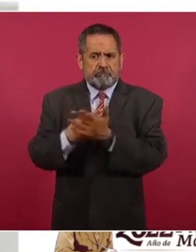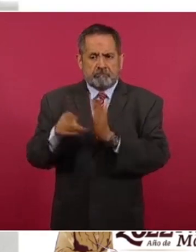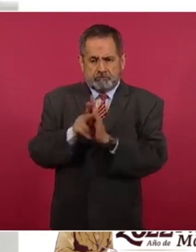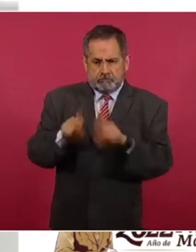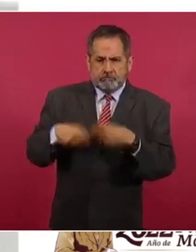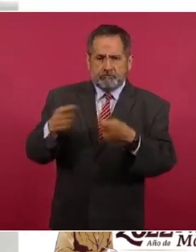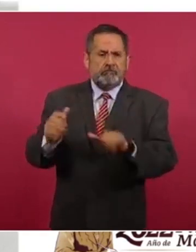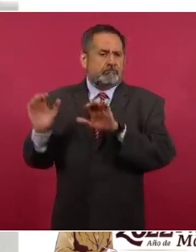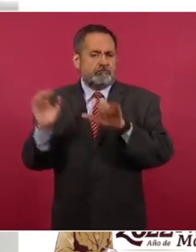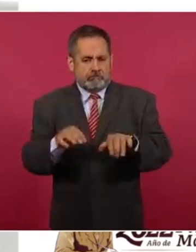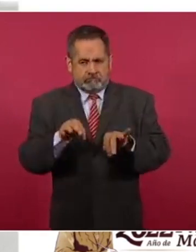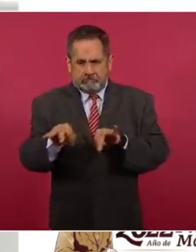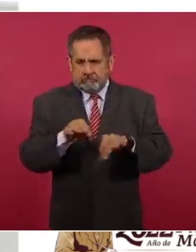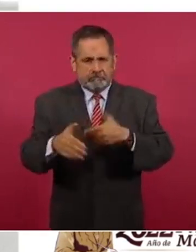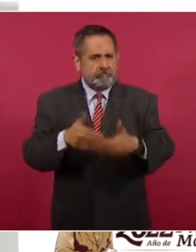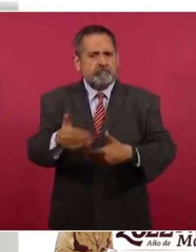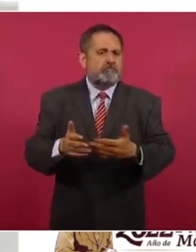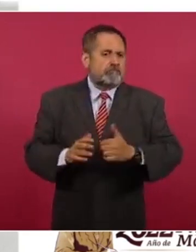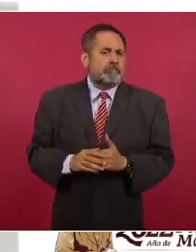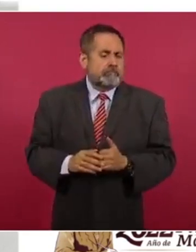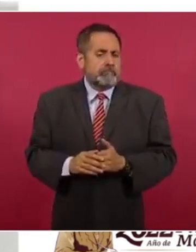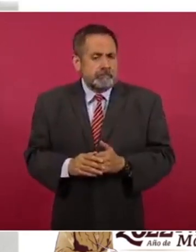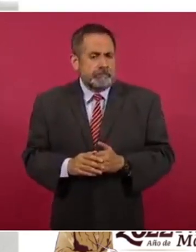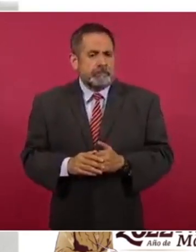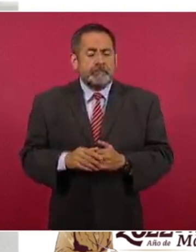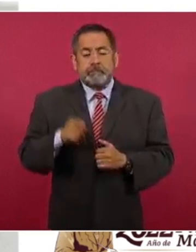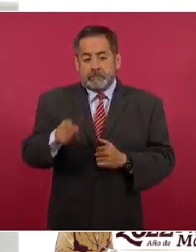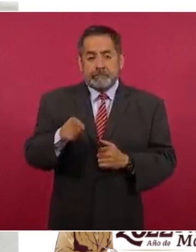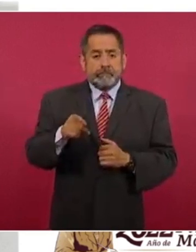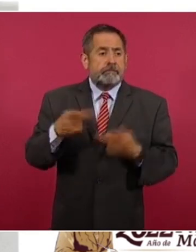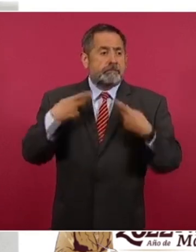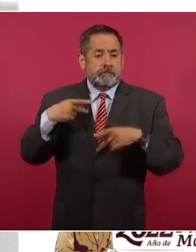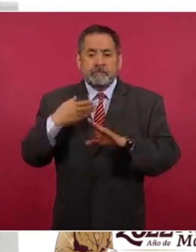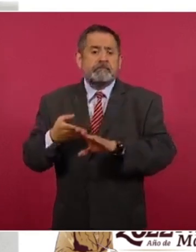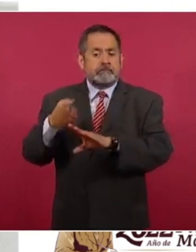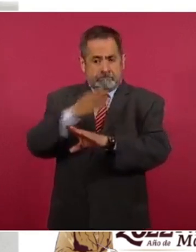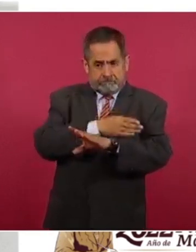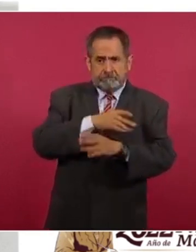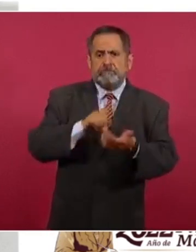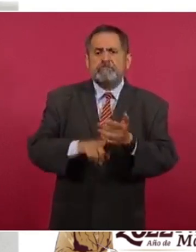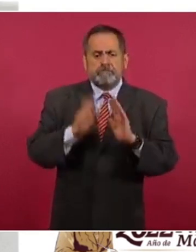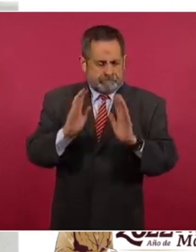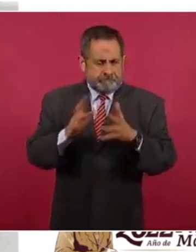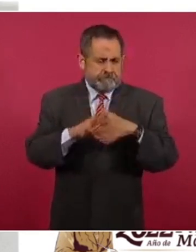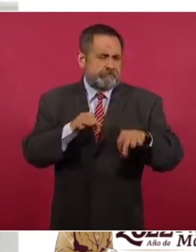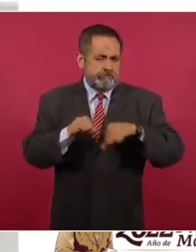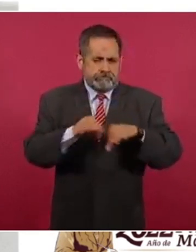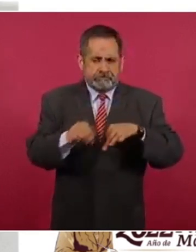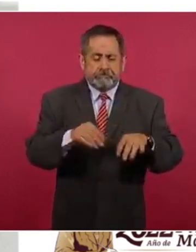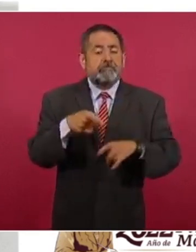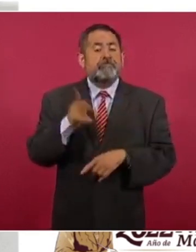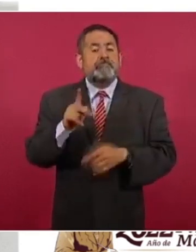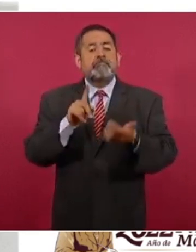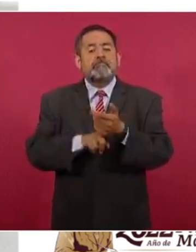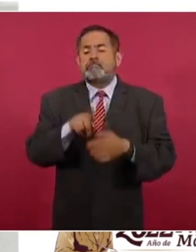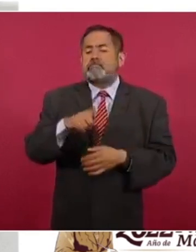al programa y que están trabajando ahí. Muchas de estas personas ya estaban en el sistema estatal de salud, pero era de la gente